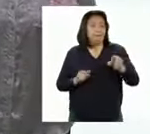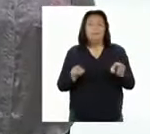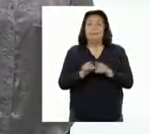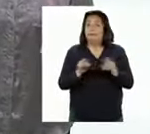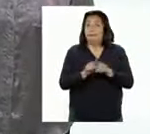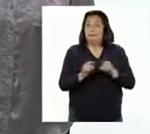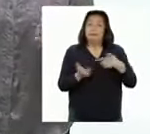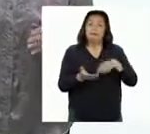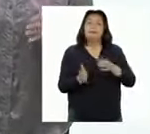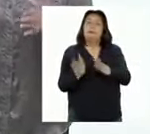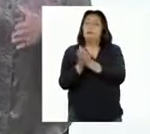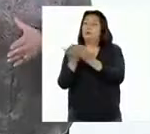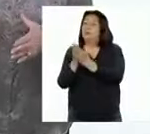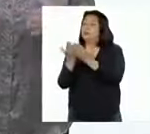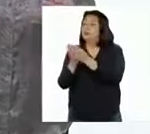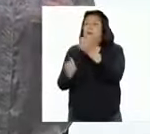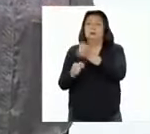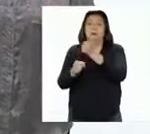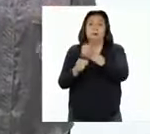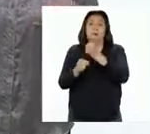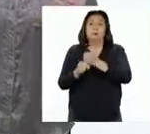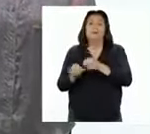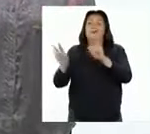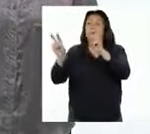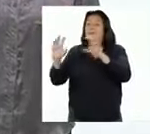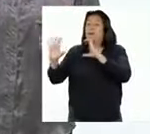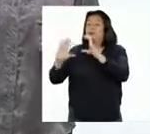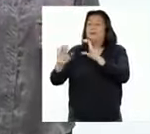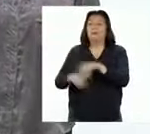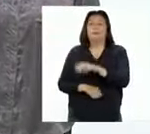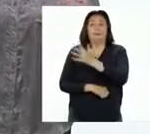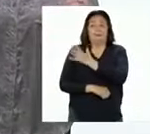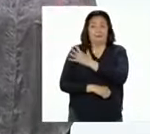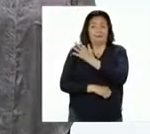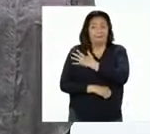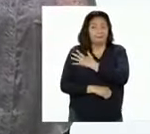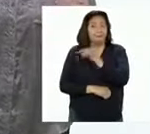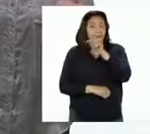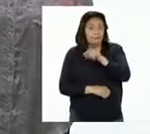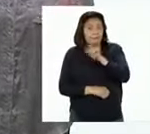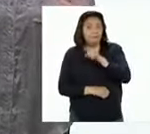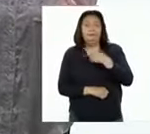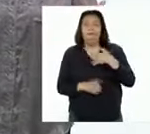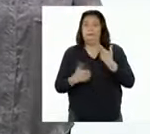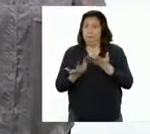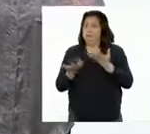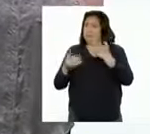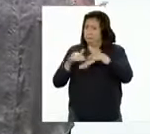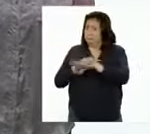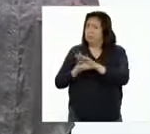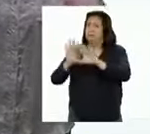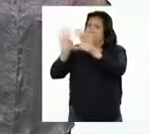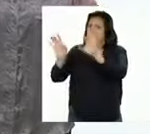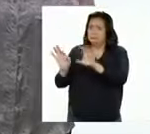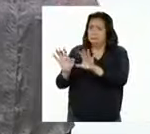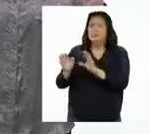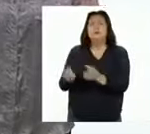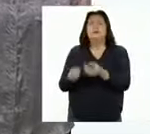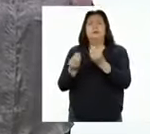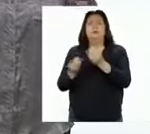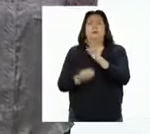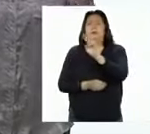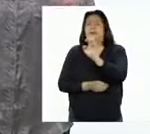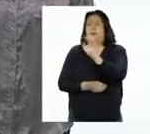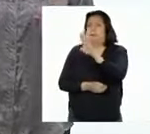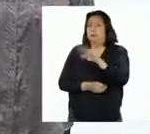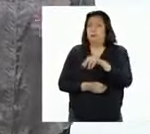podemos revisar el cuaderno de trabajo de comunicación de quinto grado, al que pueden acceder de manera virtual a través de